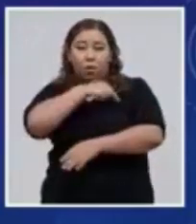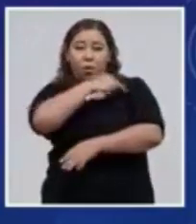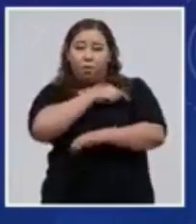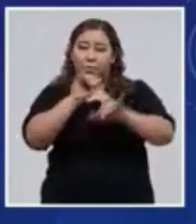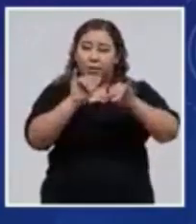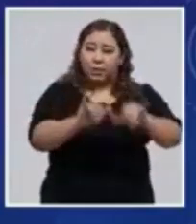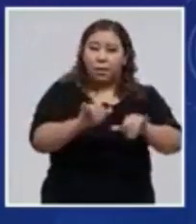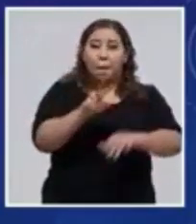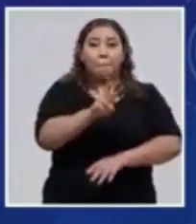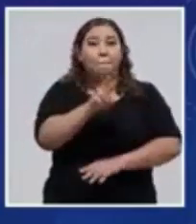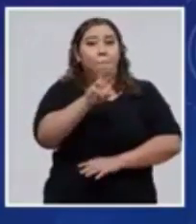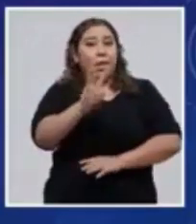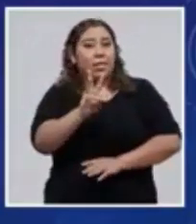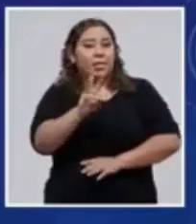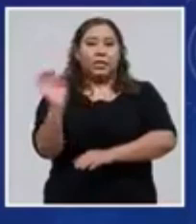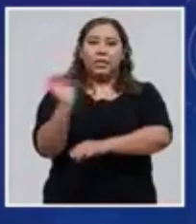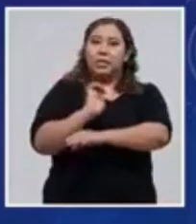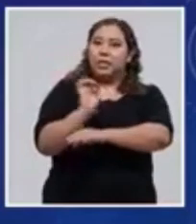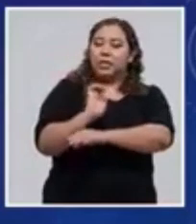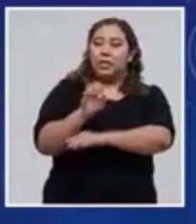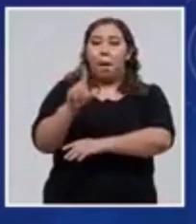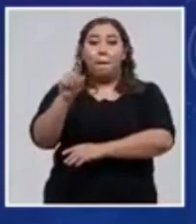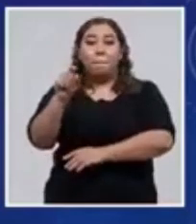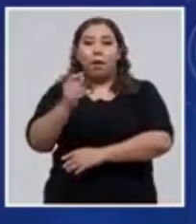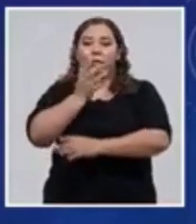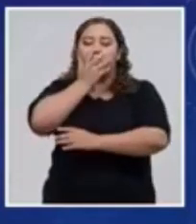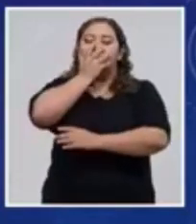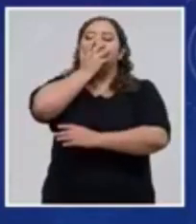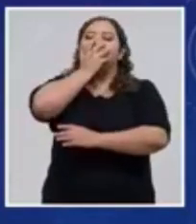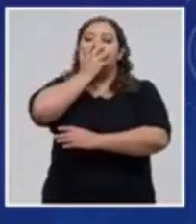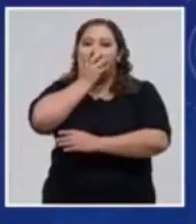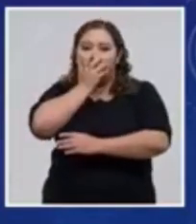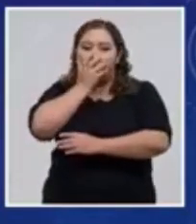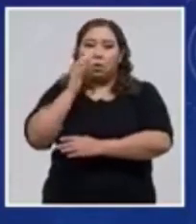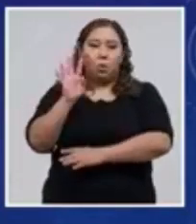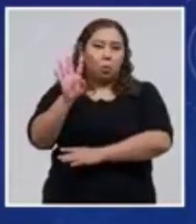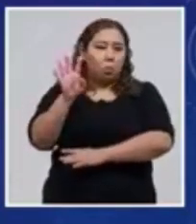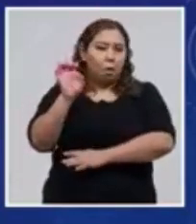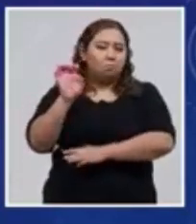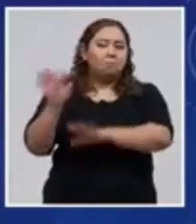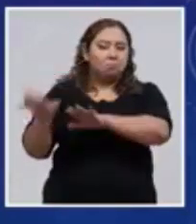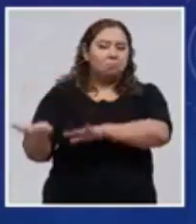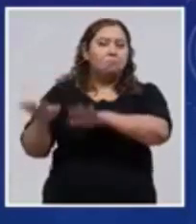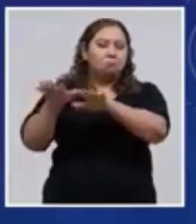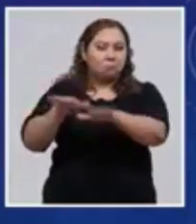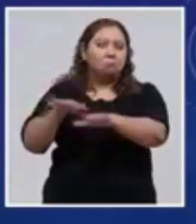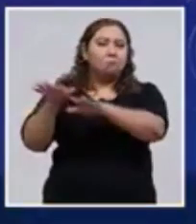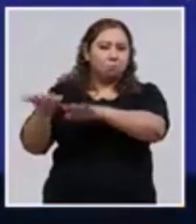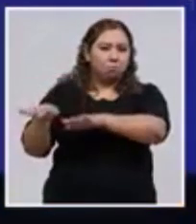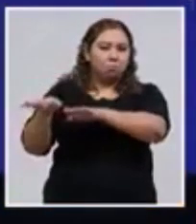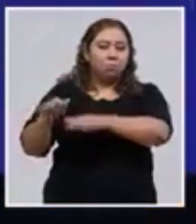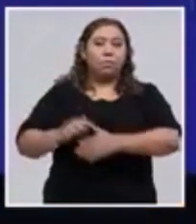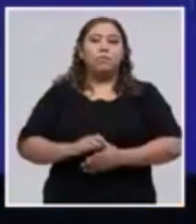se encuentran graves, 20 en cuidados intensivos y 400 estables. Si usted